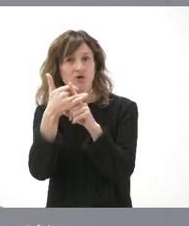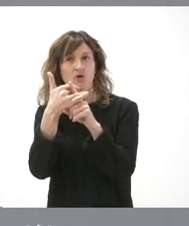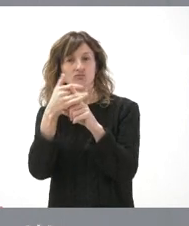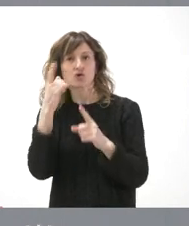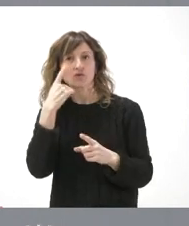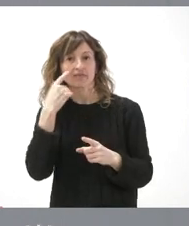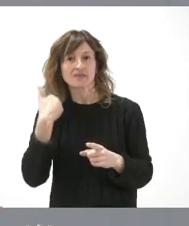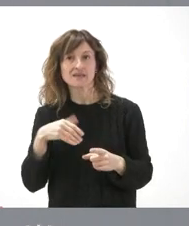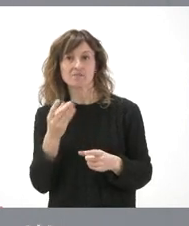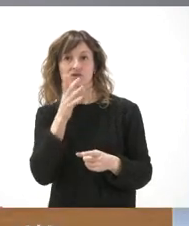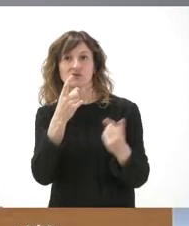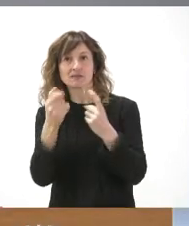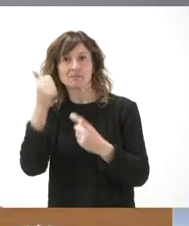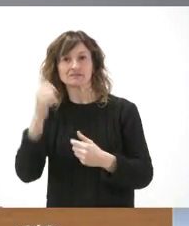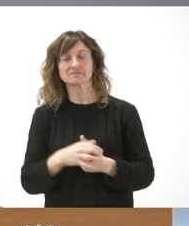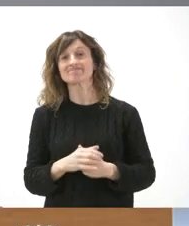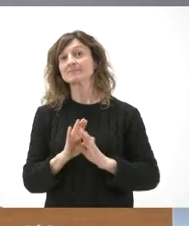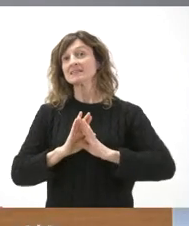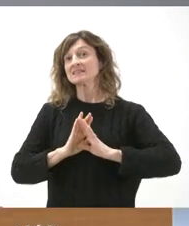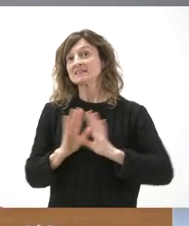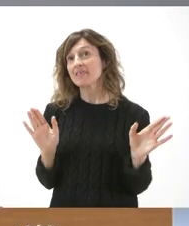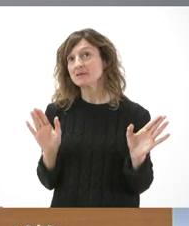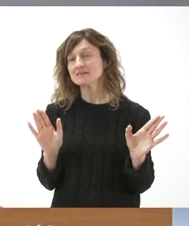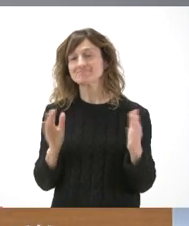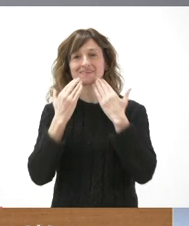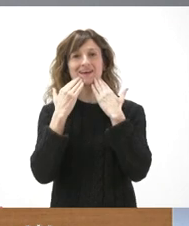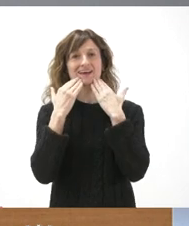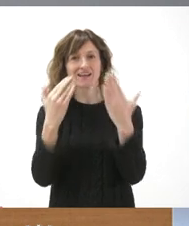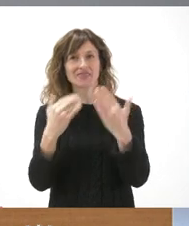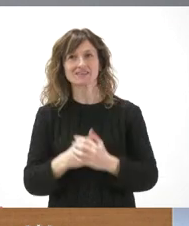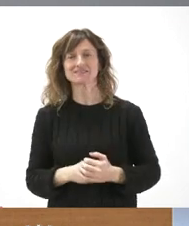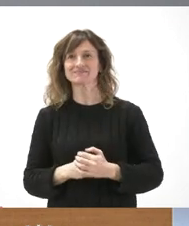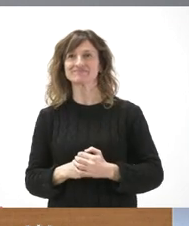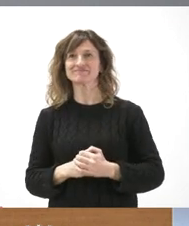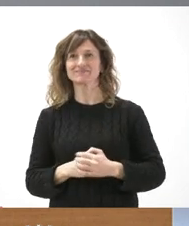conocidas. Nada más. Gracias. Muchas gracias.